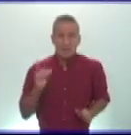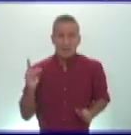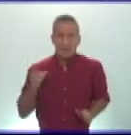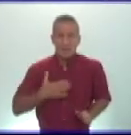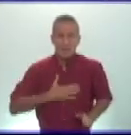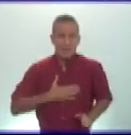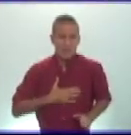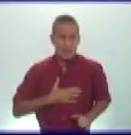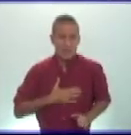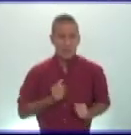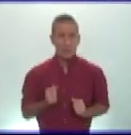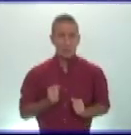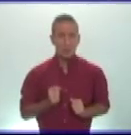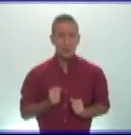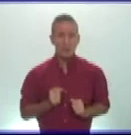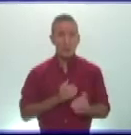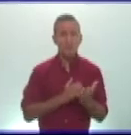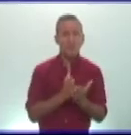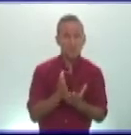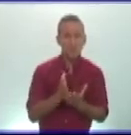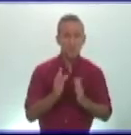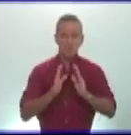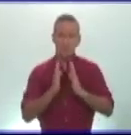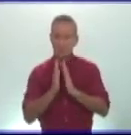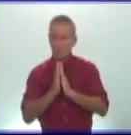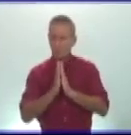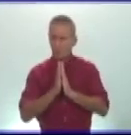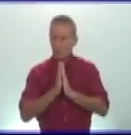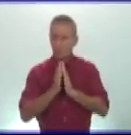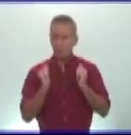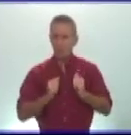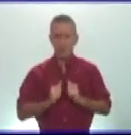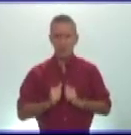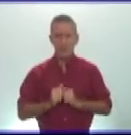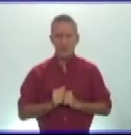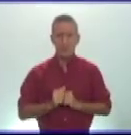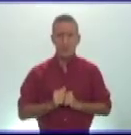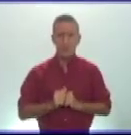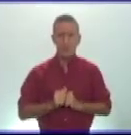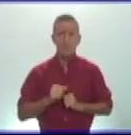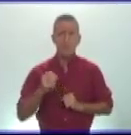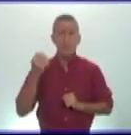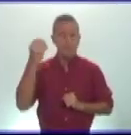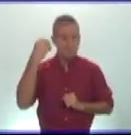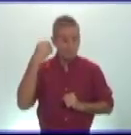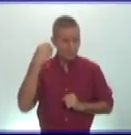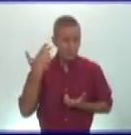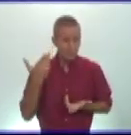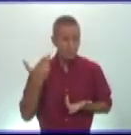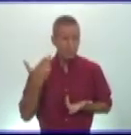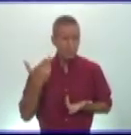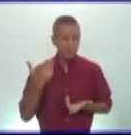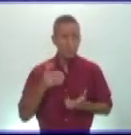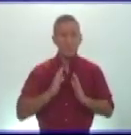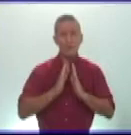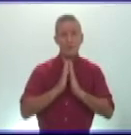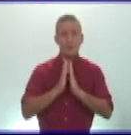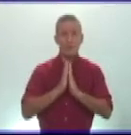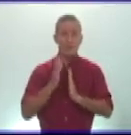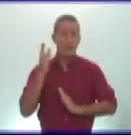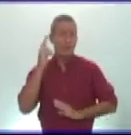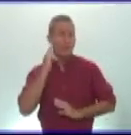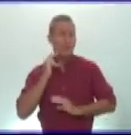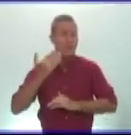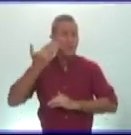continuemos con la religión bueno debemos decir que la religión de la